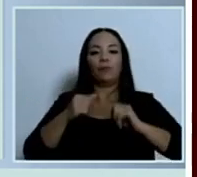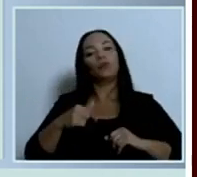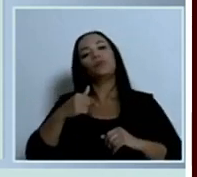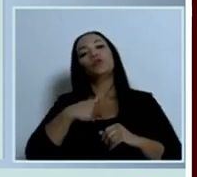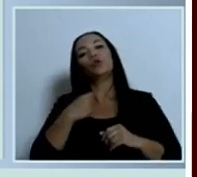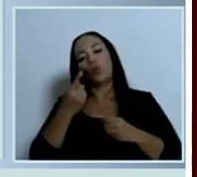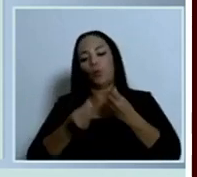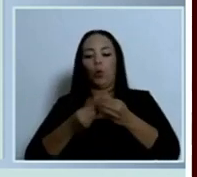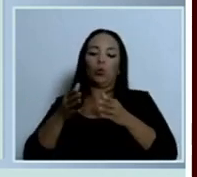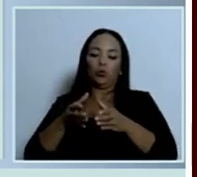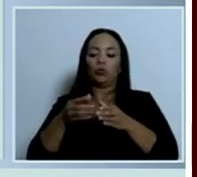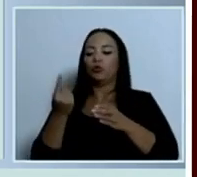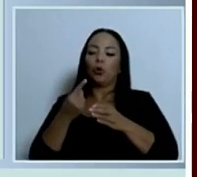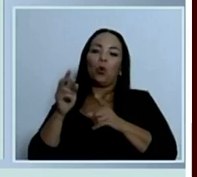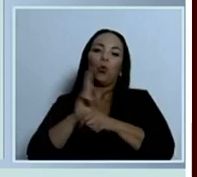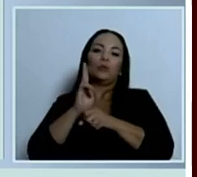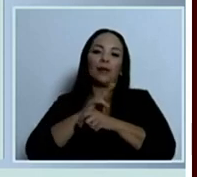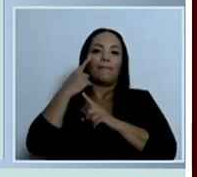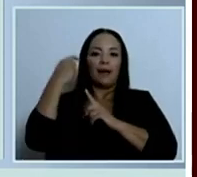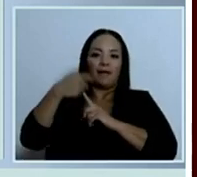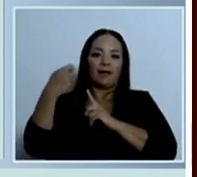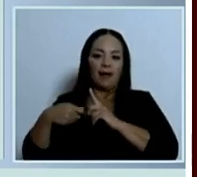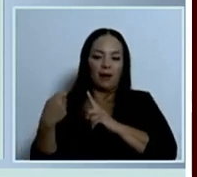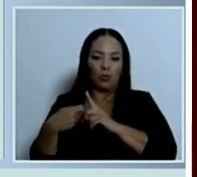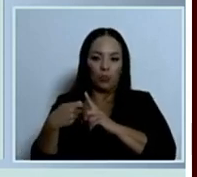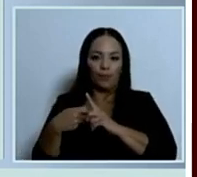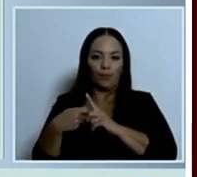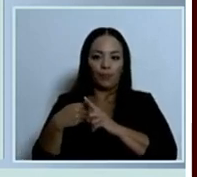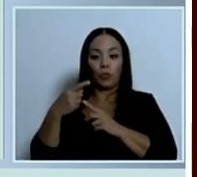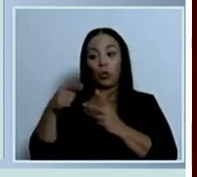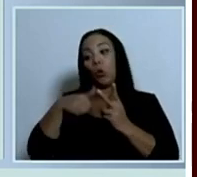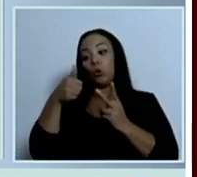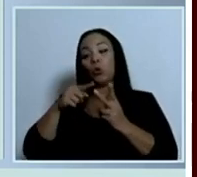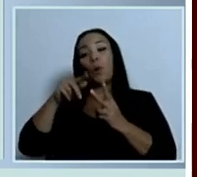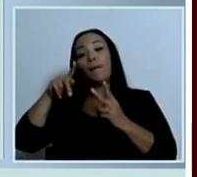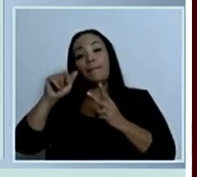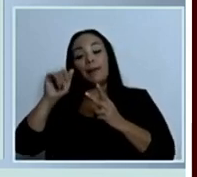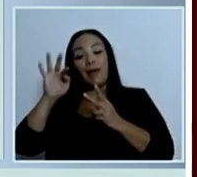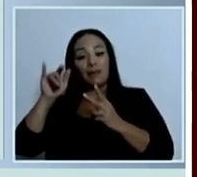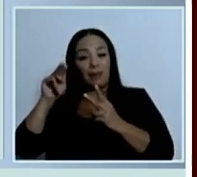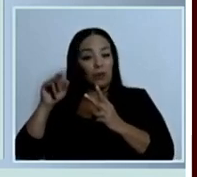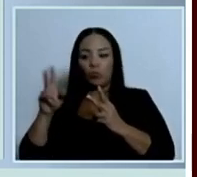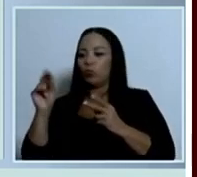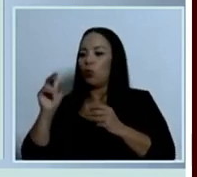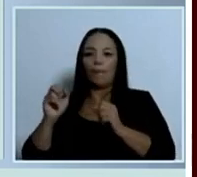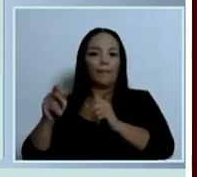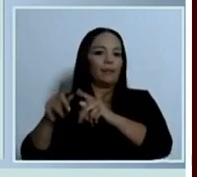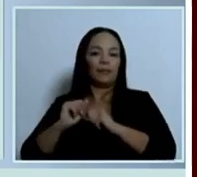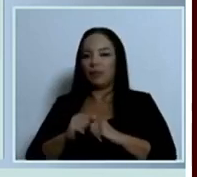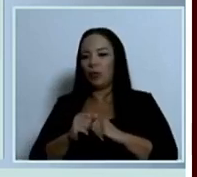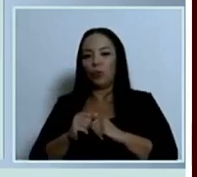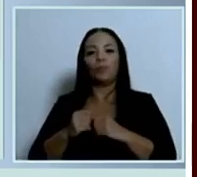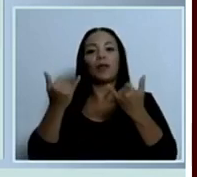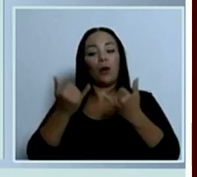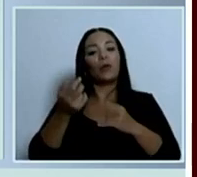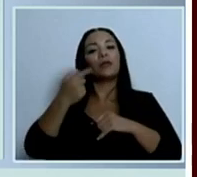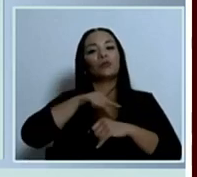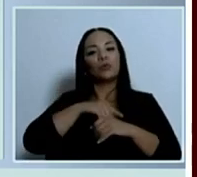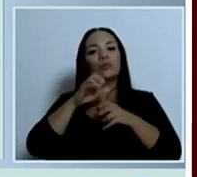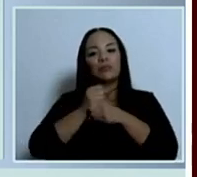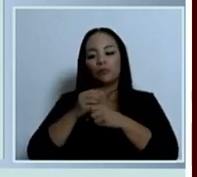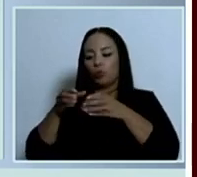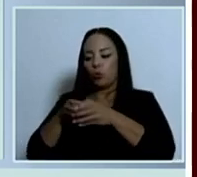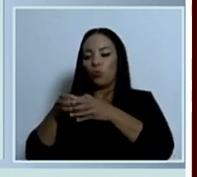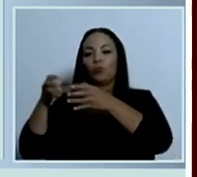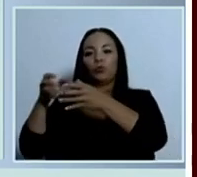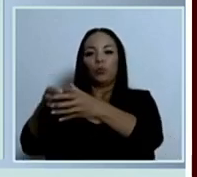podía aplicarlo solo en banano. Entonces, el plátano que tiene un tratamiento muy similar no era permitido. Entonces, hicimos grupos para ampliar entonces todas las